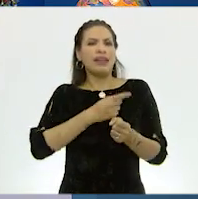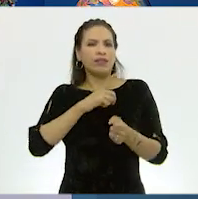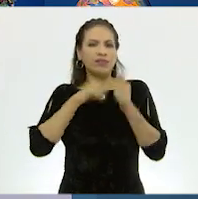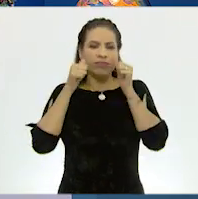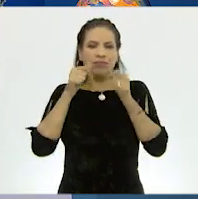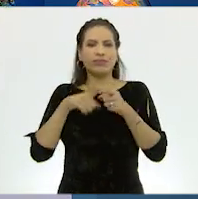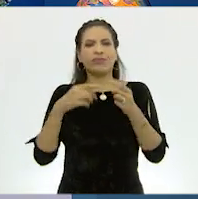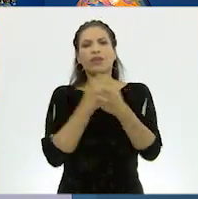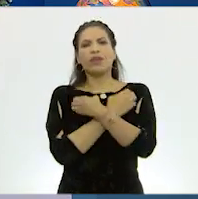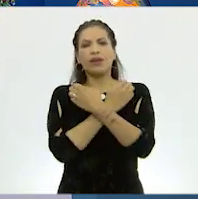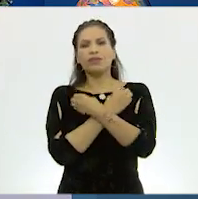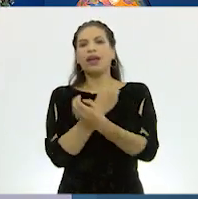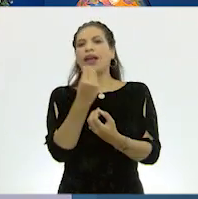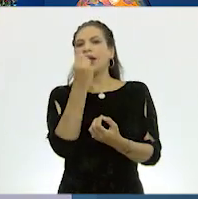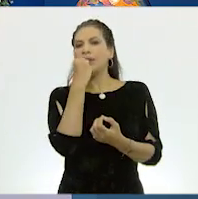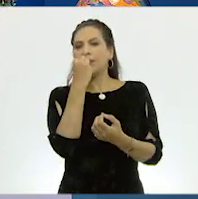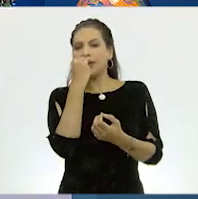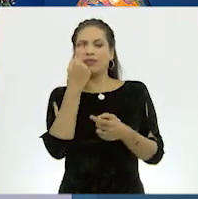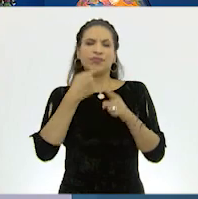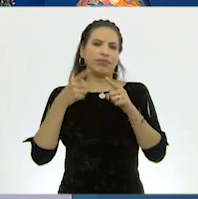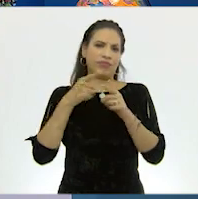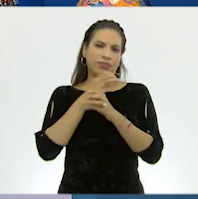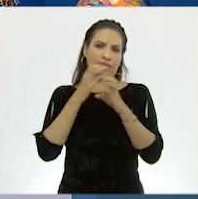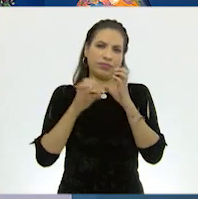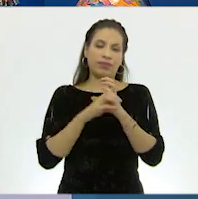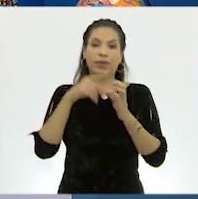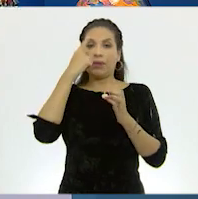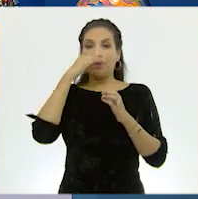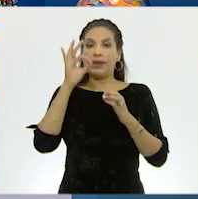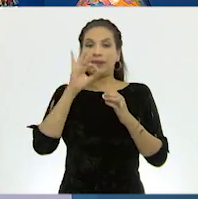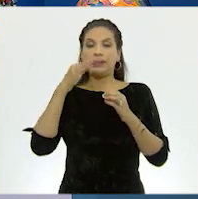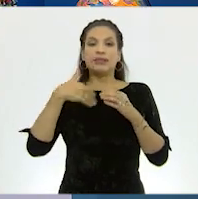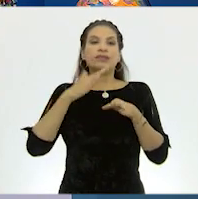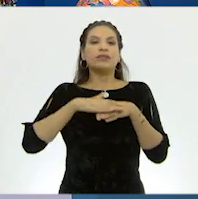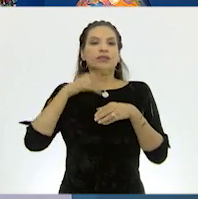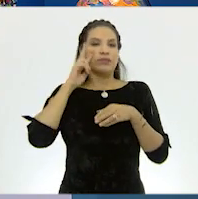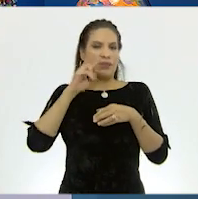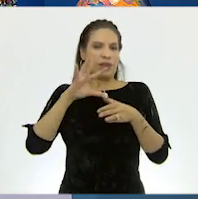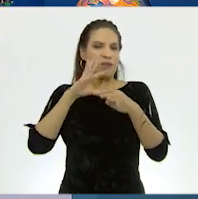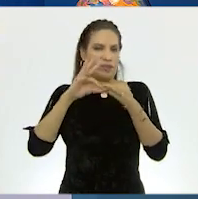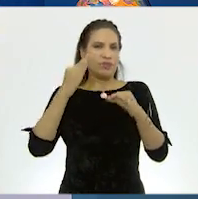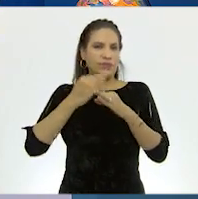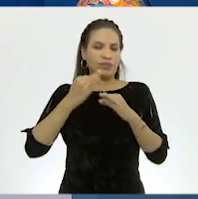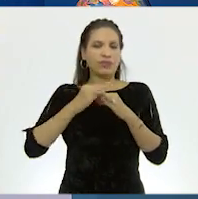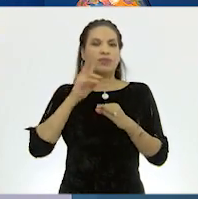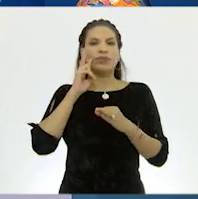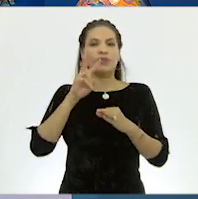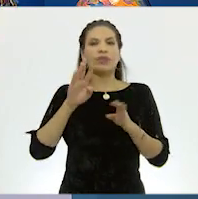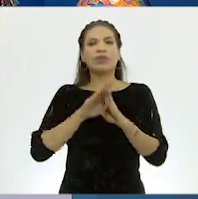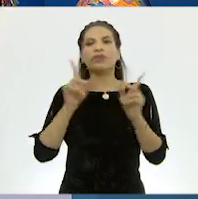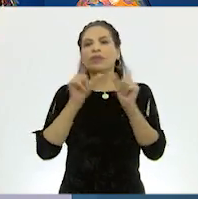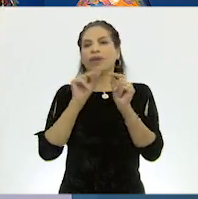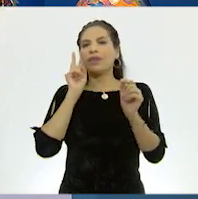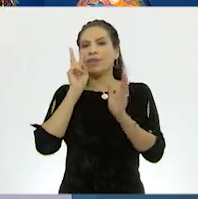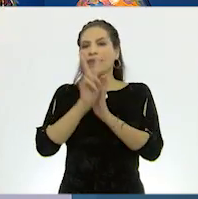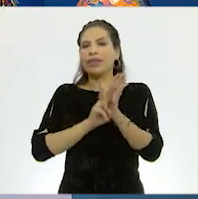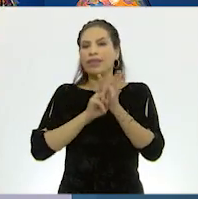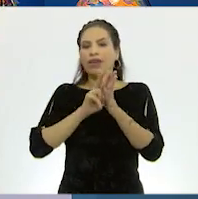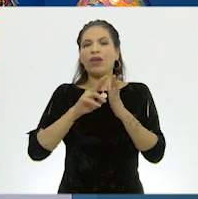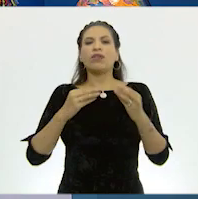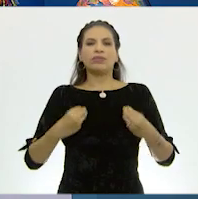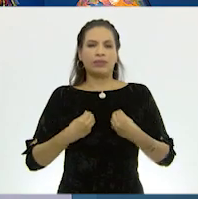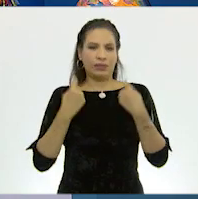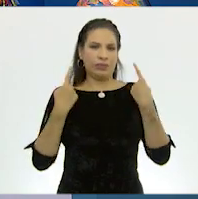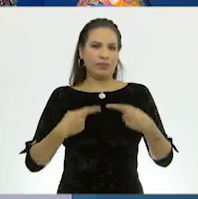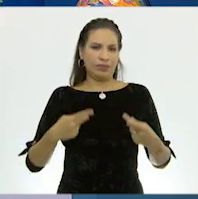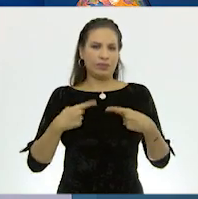falta de educación o alimentación, etc. Y para acercarlos un poco al asunto, revisemos este pequeño video sobre la población.